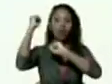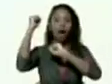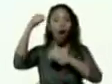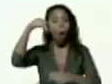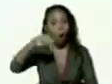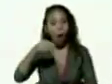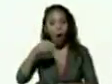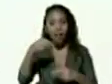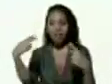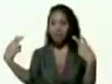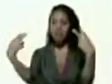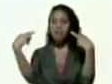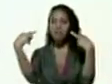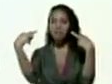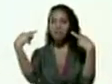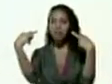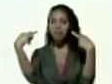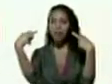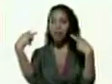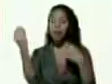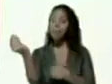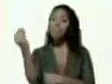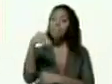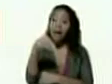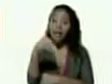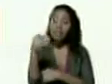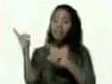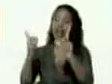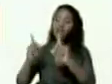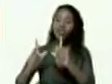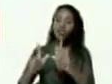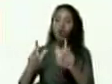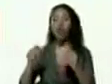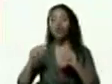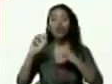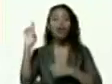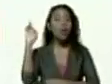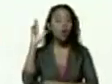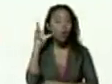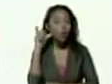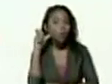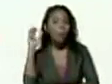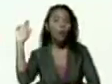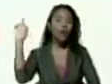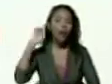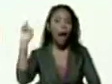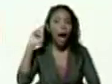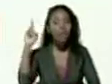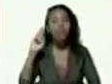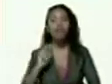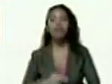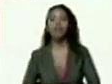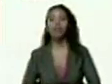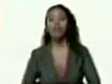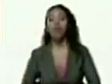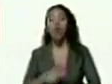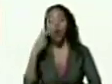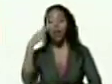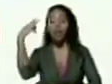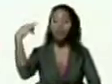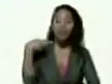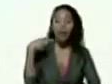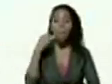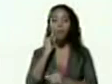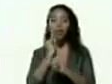están viendo además de los que nos ven por televisión por radio los que nos escuchan por radio los que nos ven por las redes